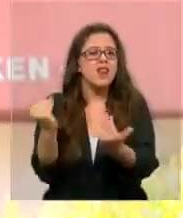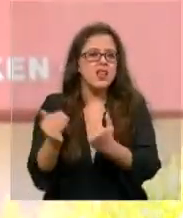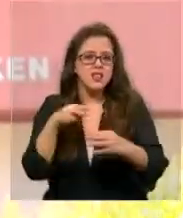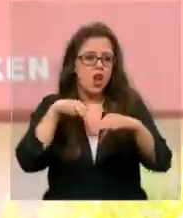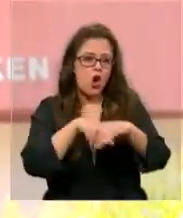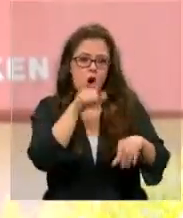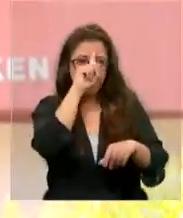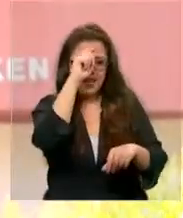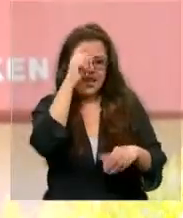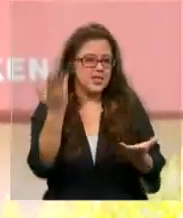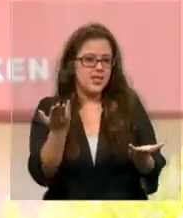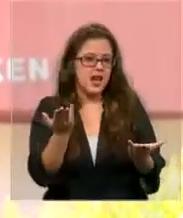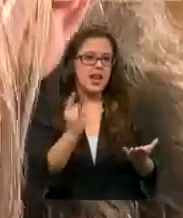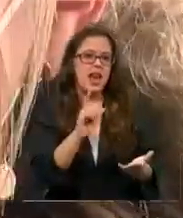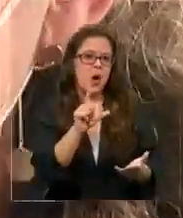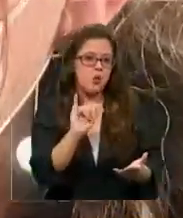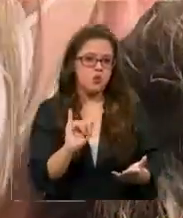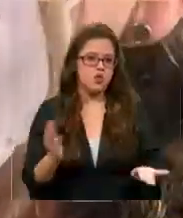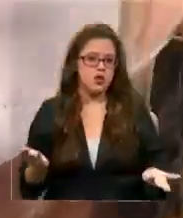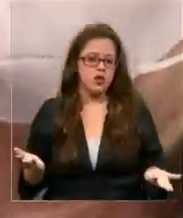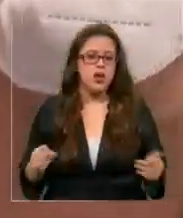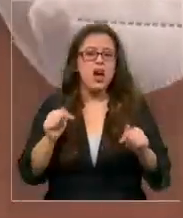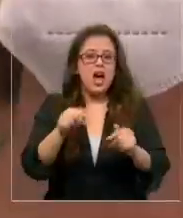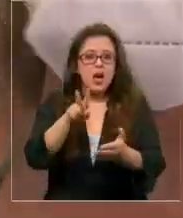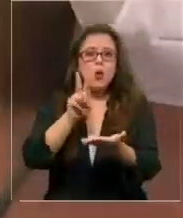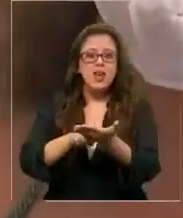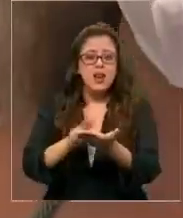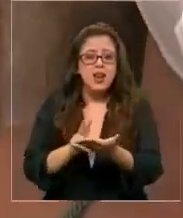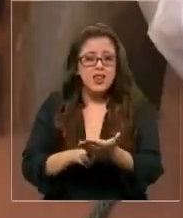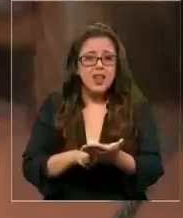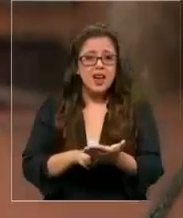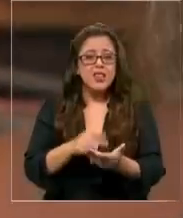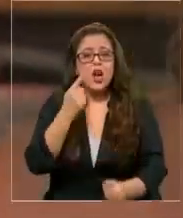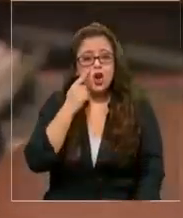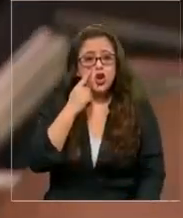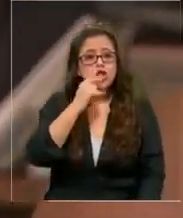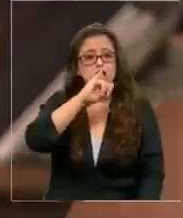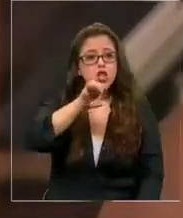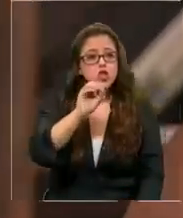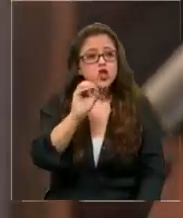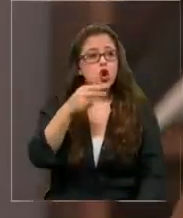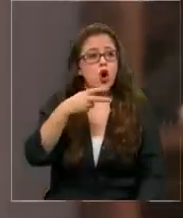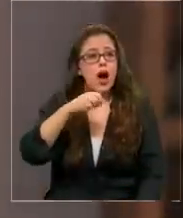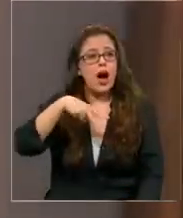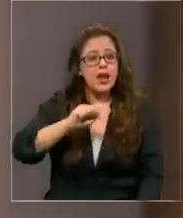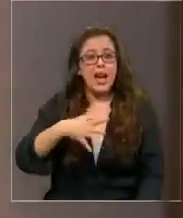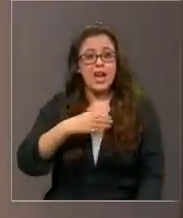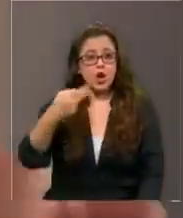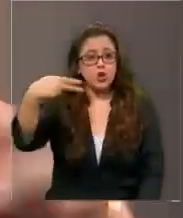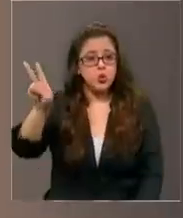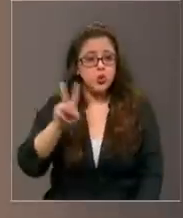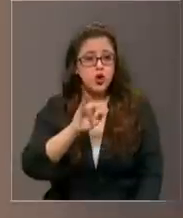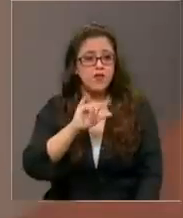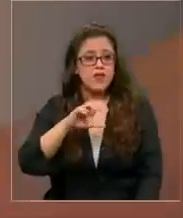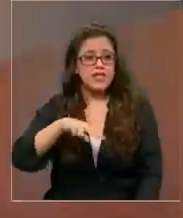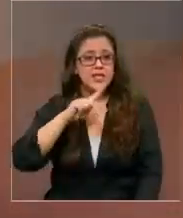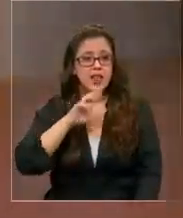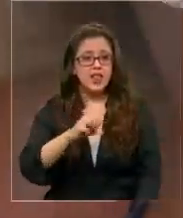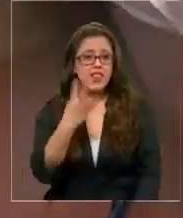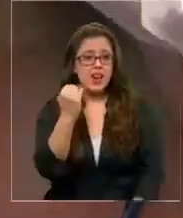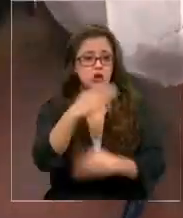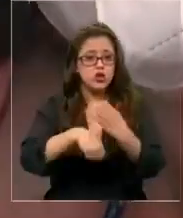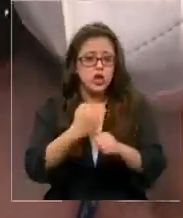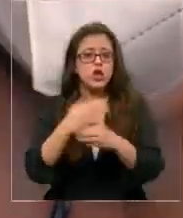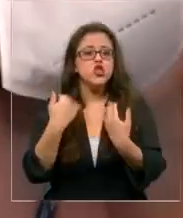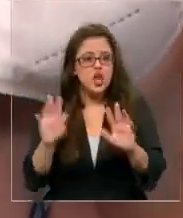hospitalización en una unidad de cuidados intensivos una realidad que bien conoce Giovanna su hijo Vicente de 14 años superó el coronavirus en